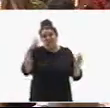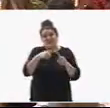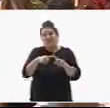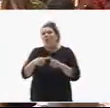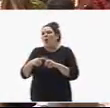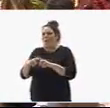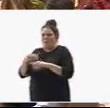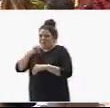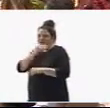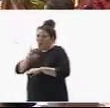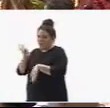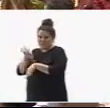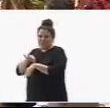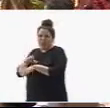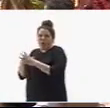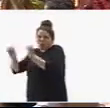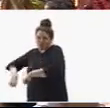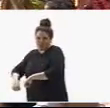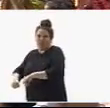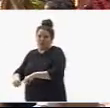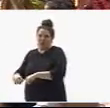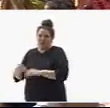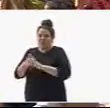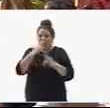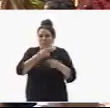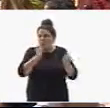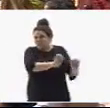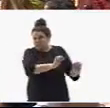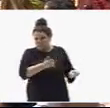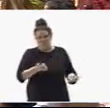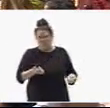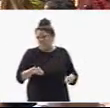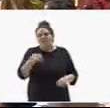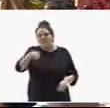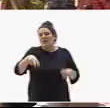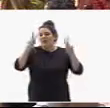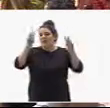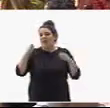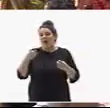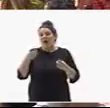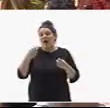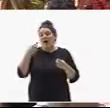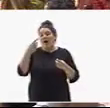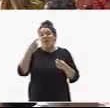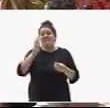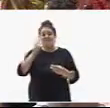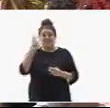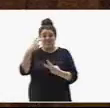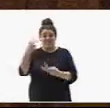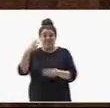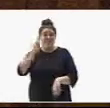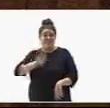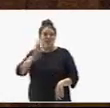activación de la agencia tributaria y a emprender una lucha contra el fraude fiscal. Señores